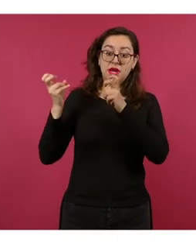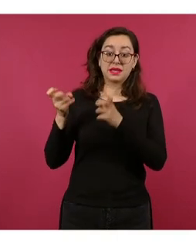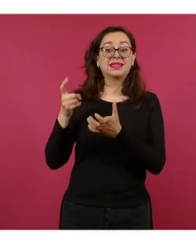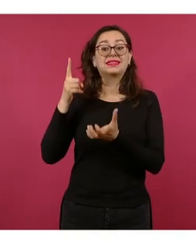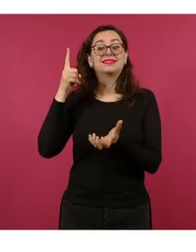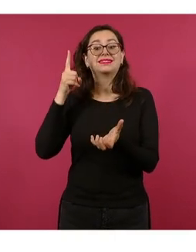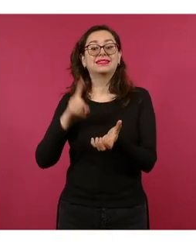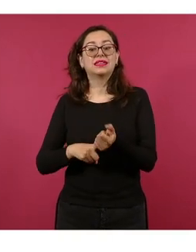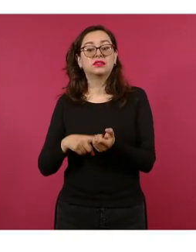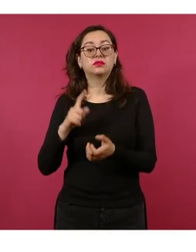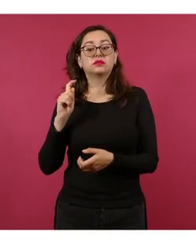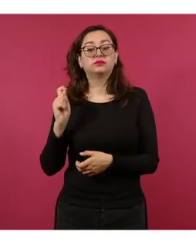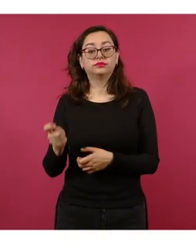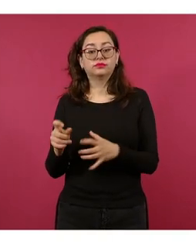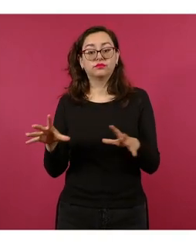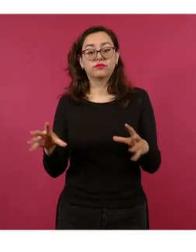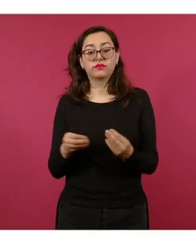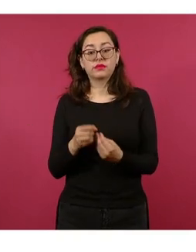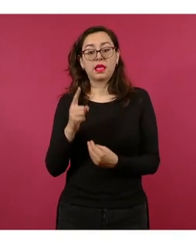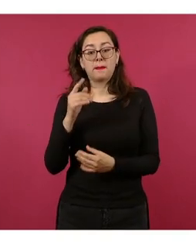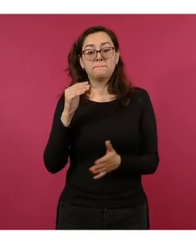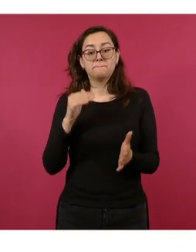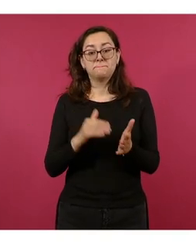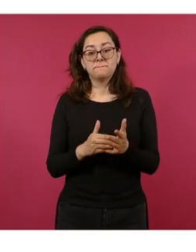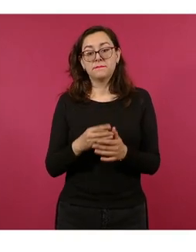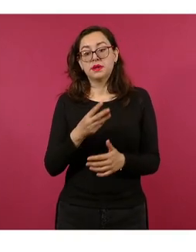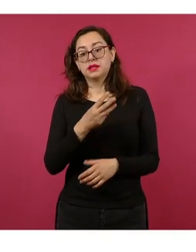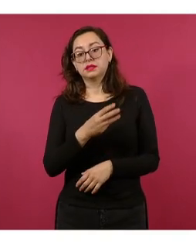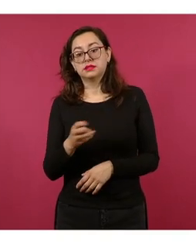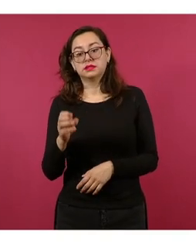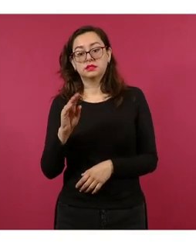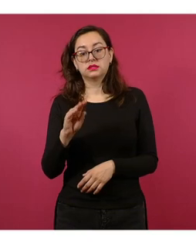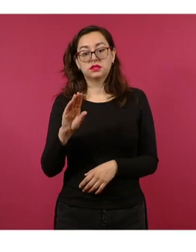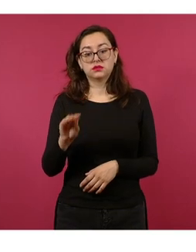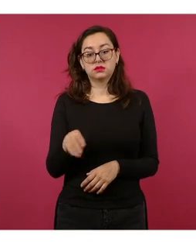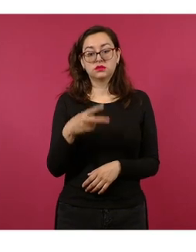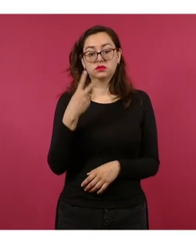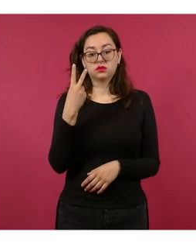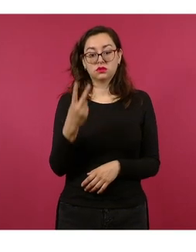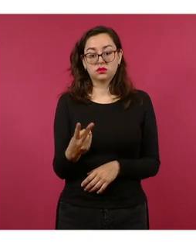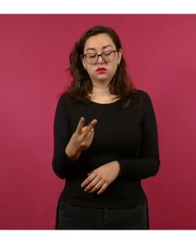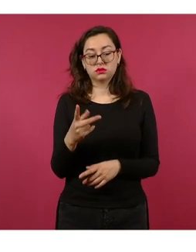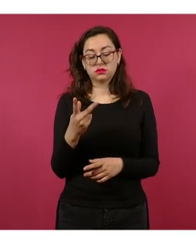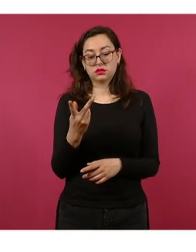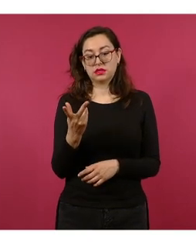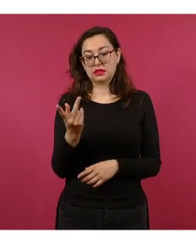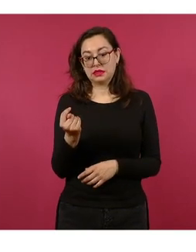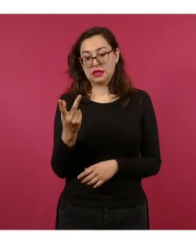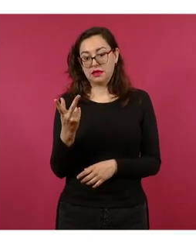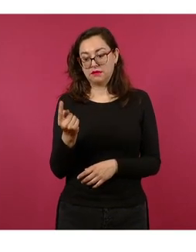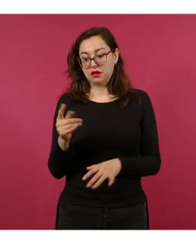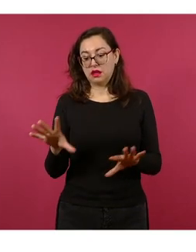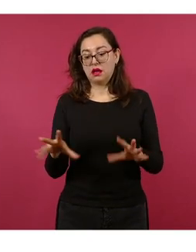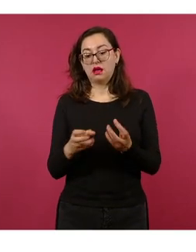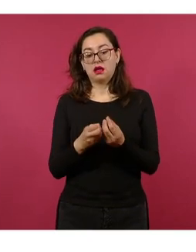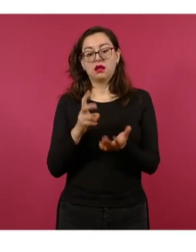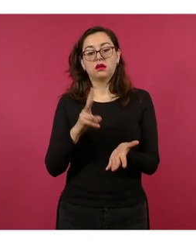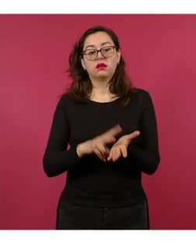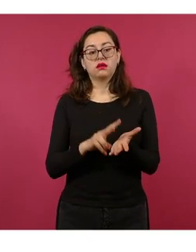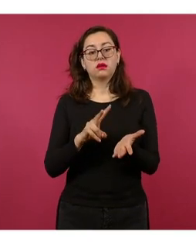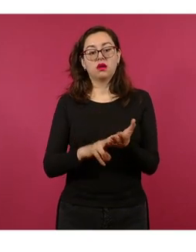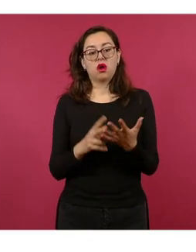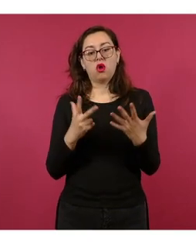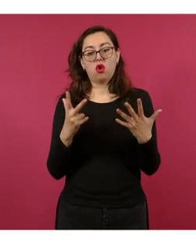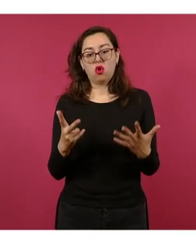transportaba un total de mil 392 televisores con un costo de aproximadamente